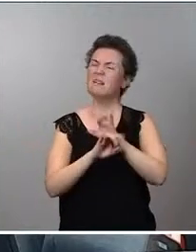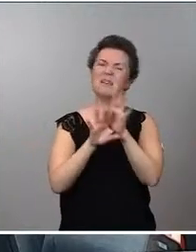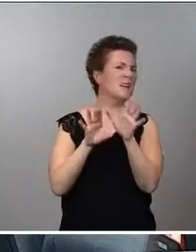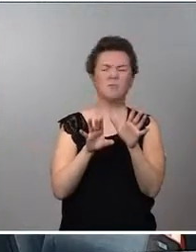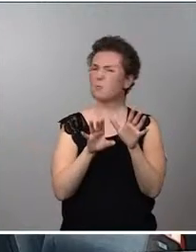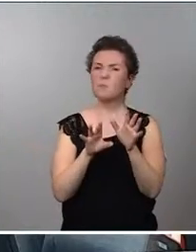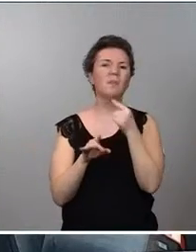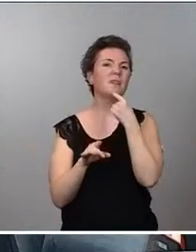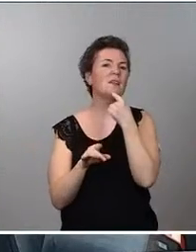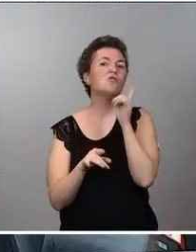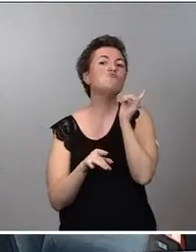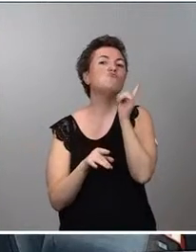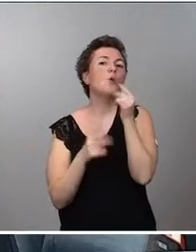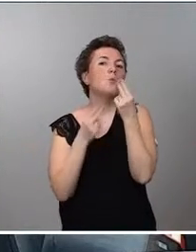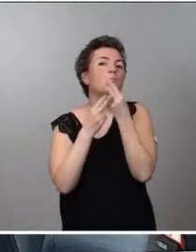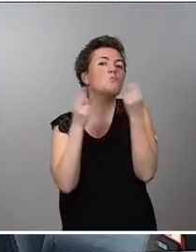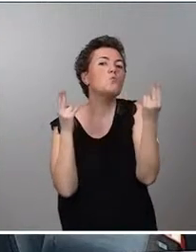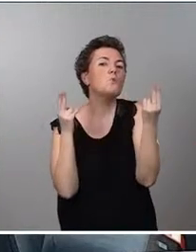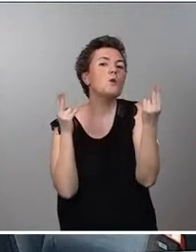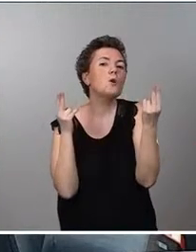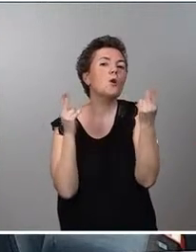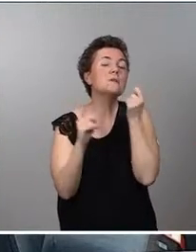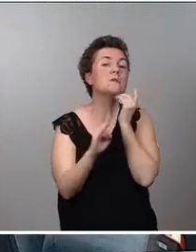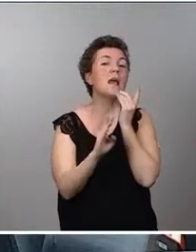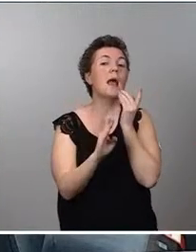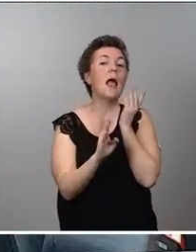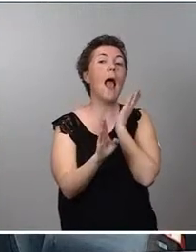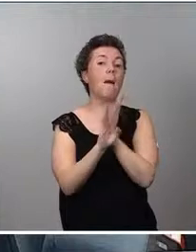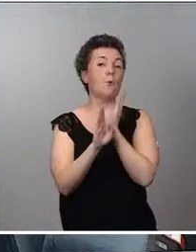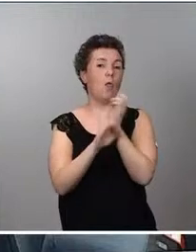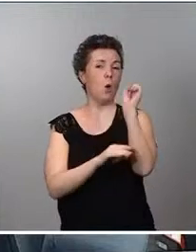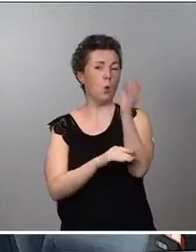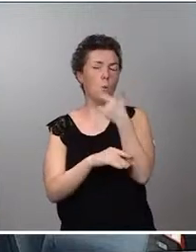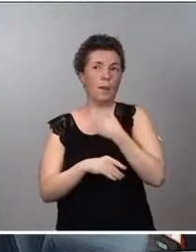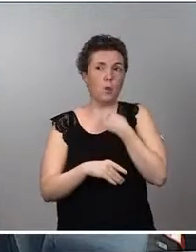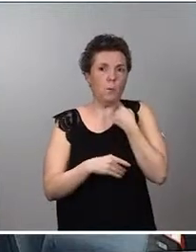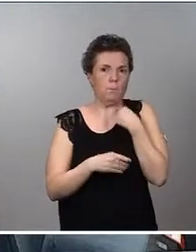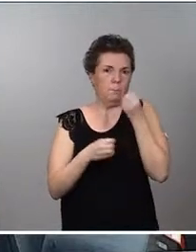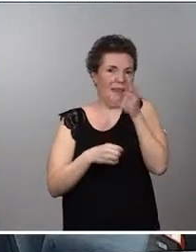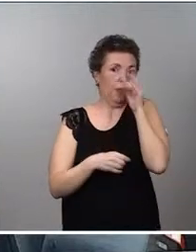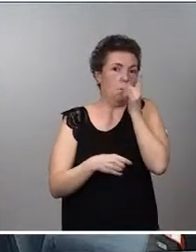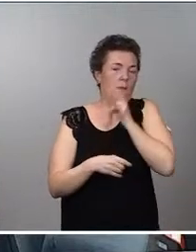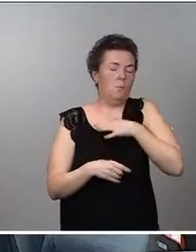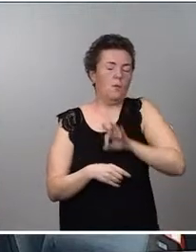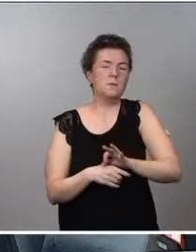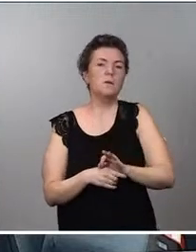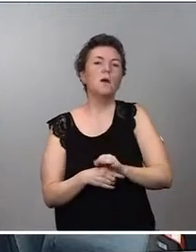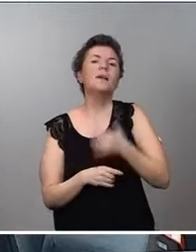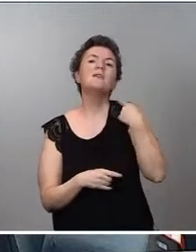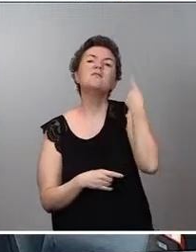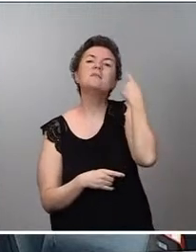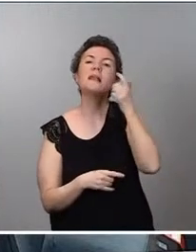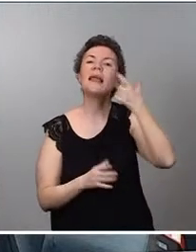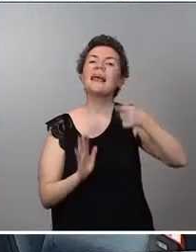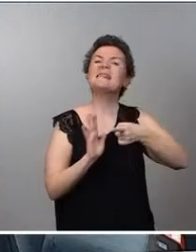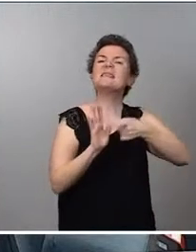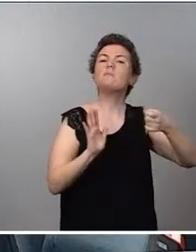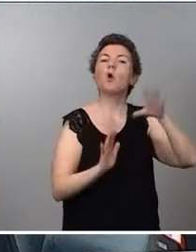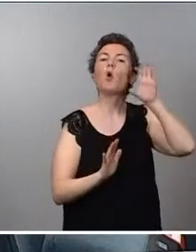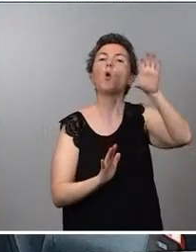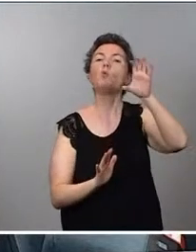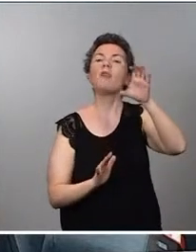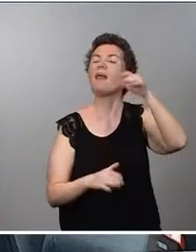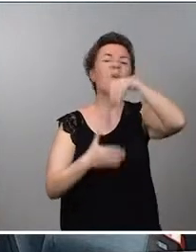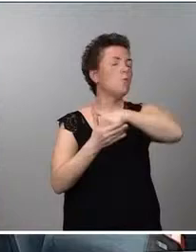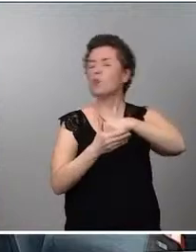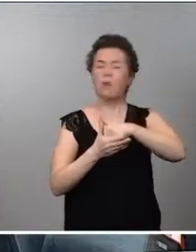será solamente público abonados a los clubes, igual me lo he perdido yo. Y quería saber cuál es la excepción, qué comunidad no ha votado a favor. Había hablado